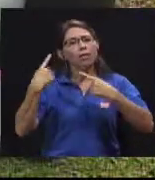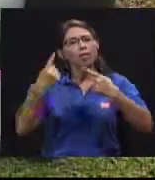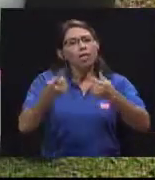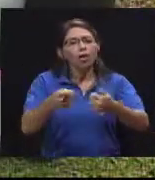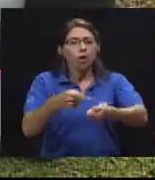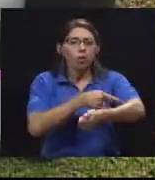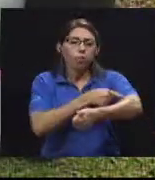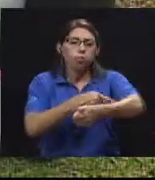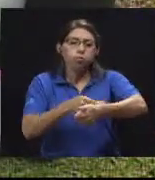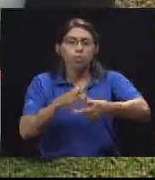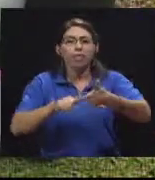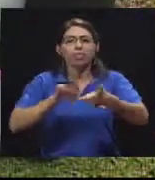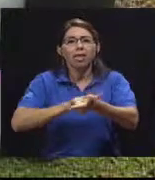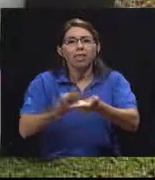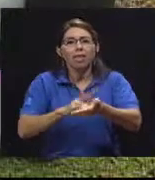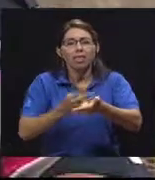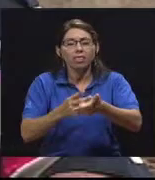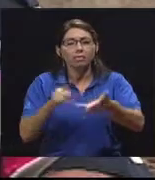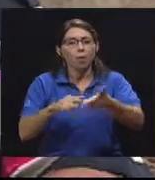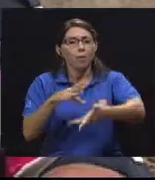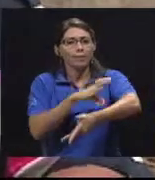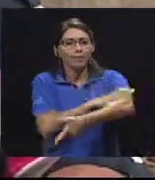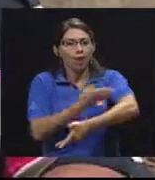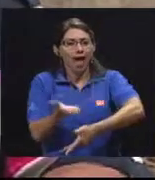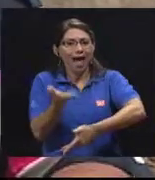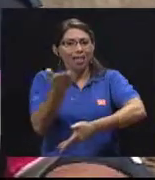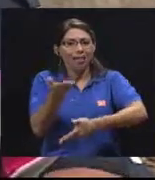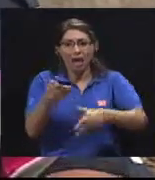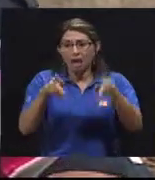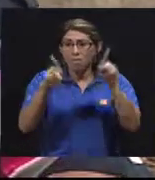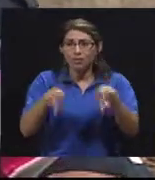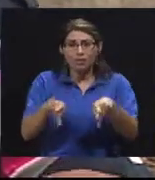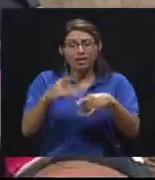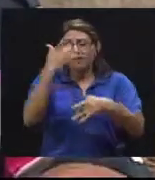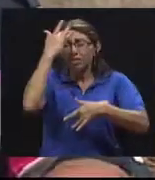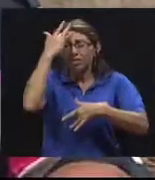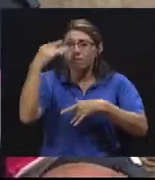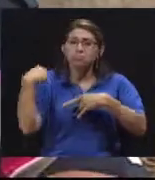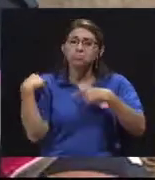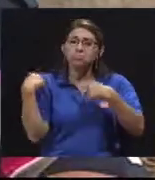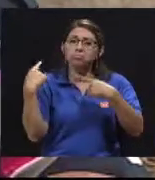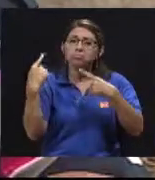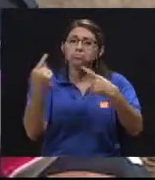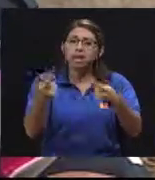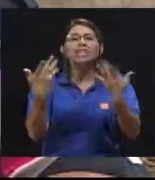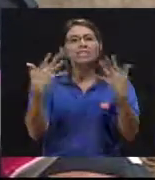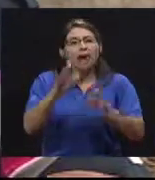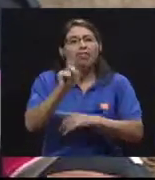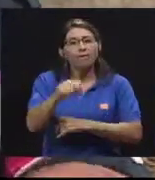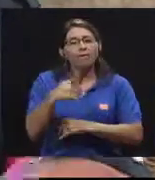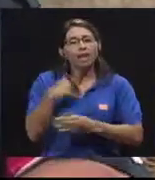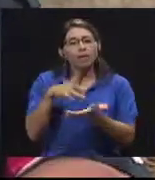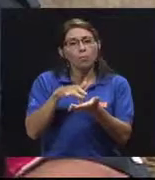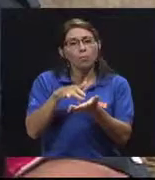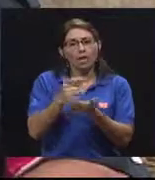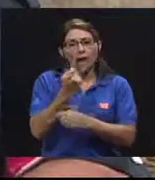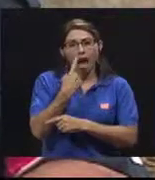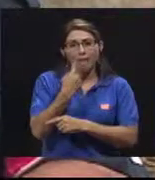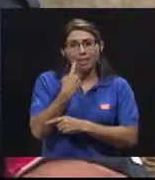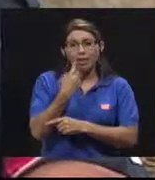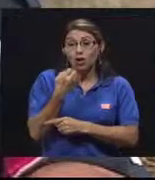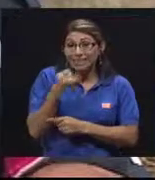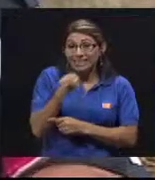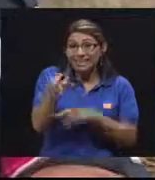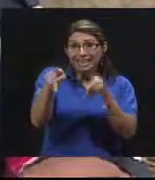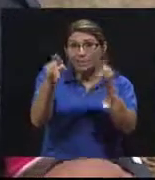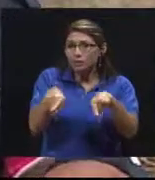epilepsia, diabetes, presión alta, ya por lo general estas personas deben de estar debidamente medicadas. Justamente cuando